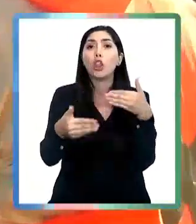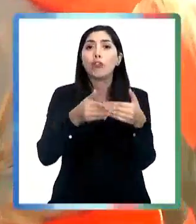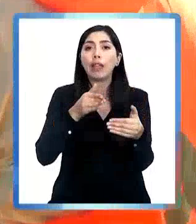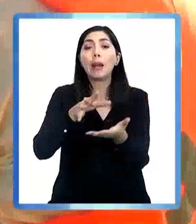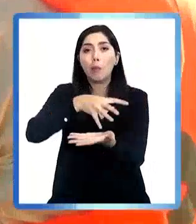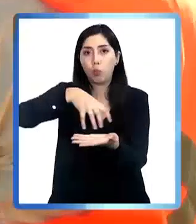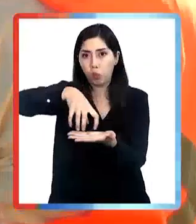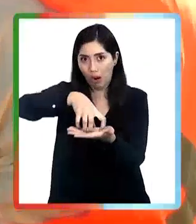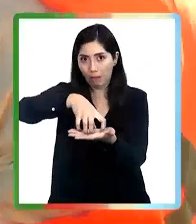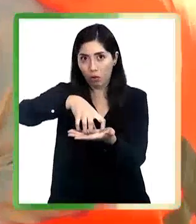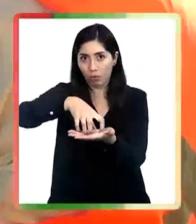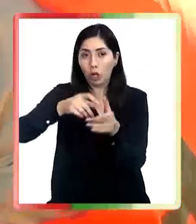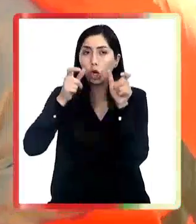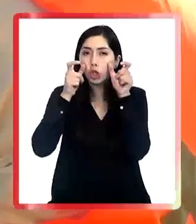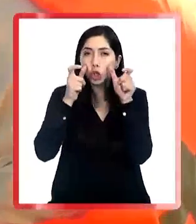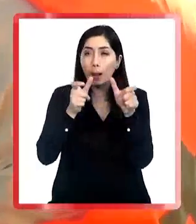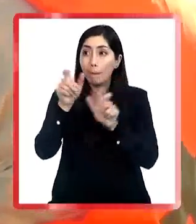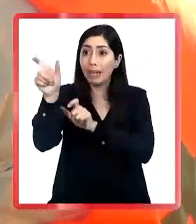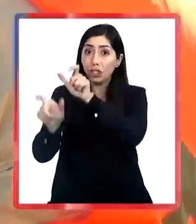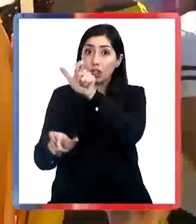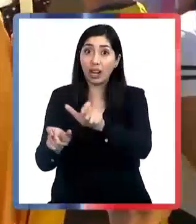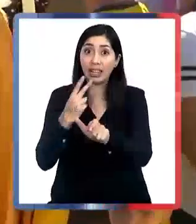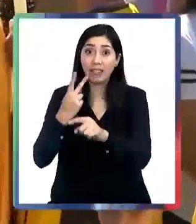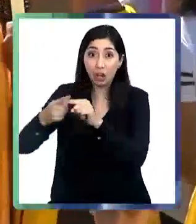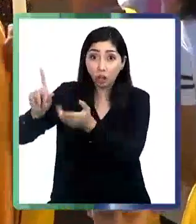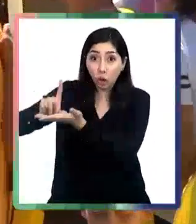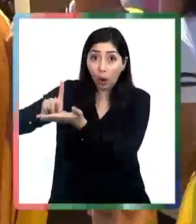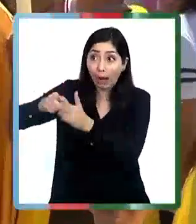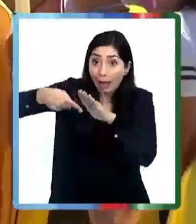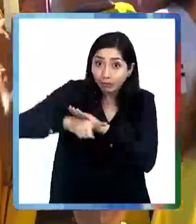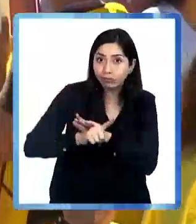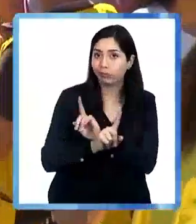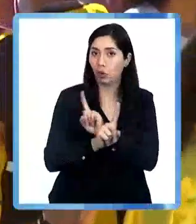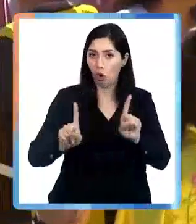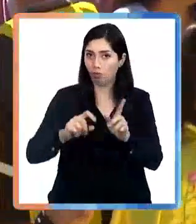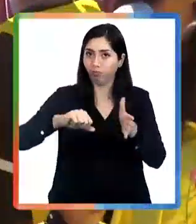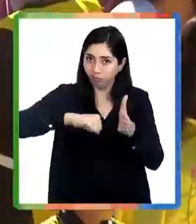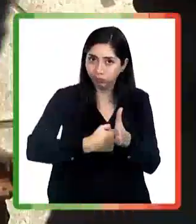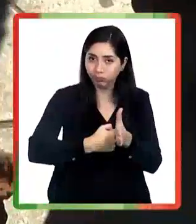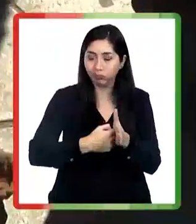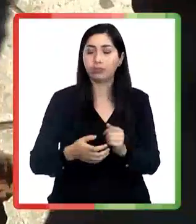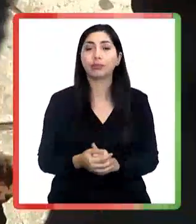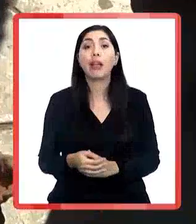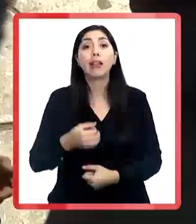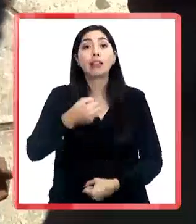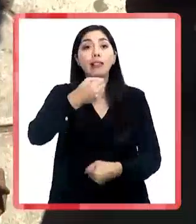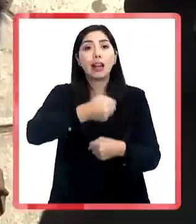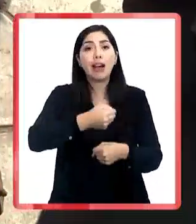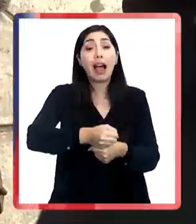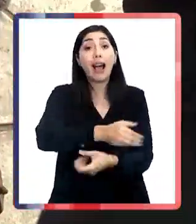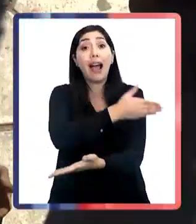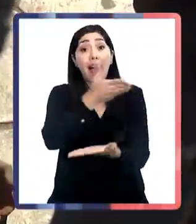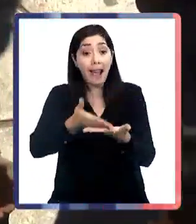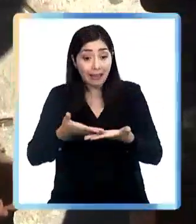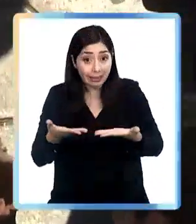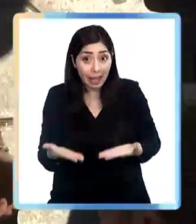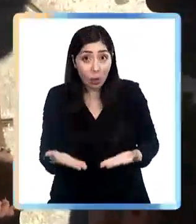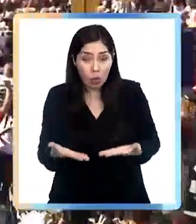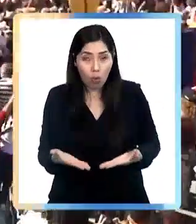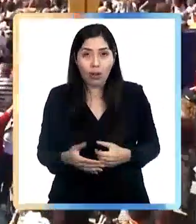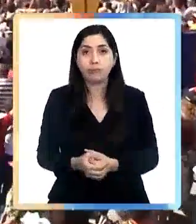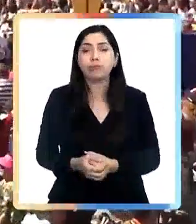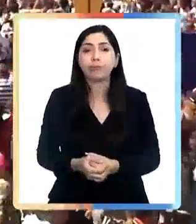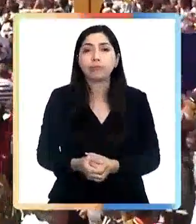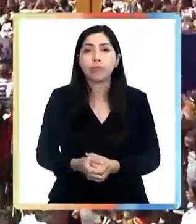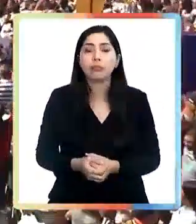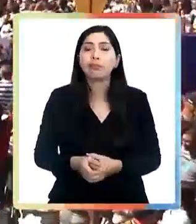para impedir la entrada de personas no residentes. Se ha trabajado hasta ahora que los casos en